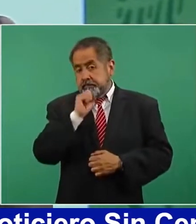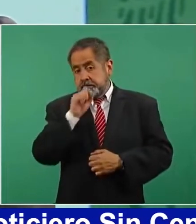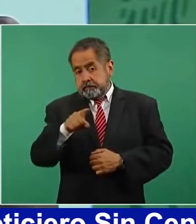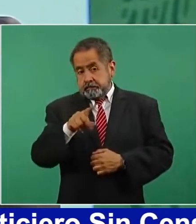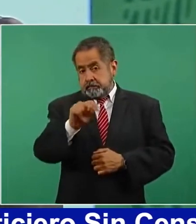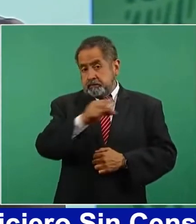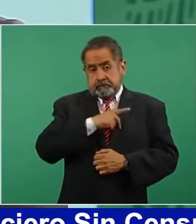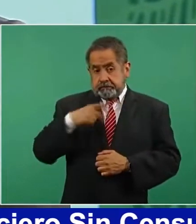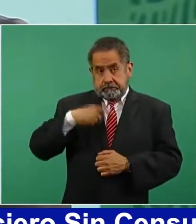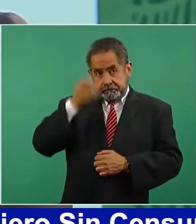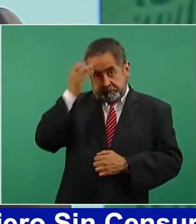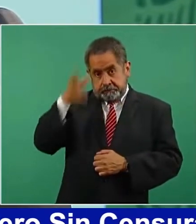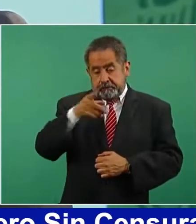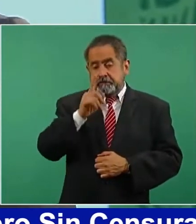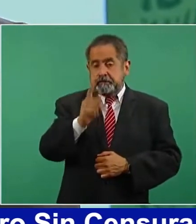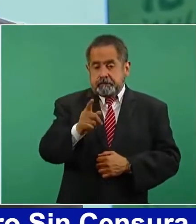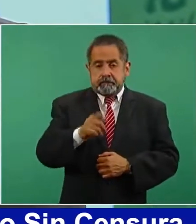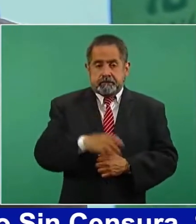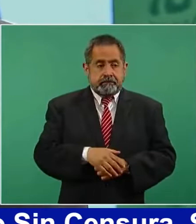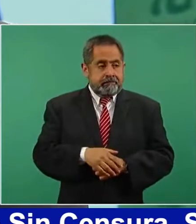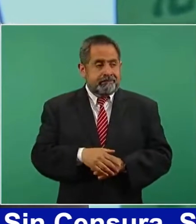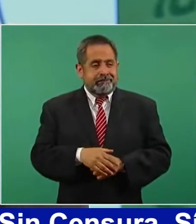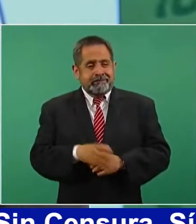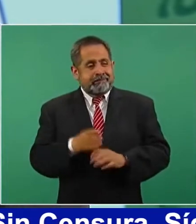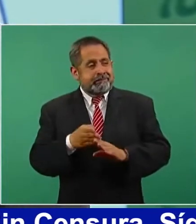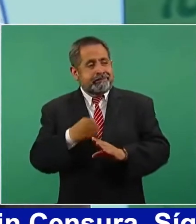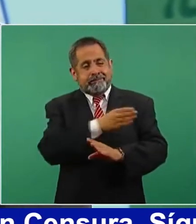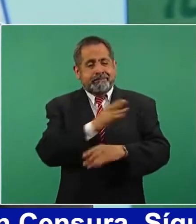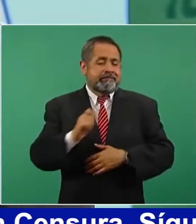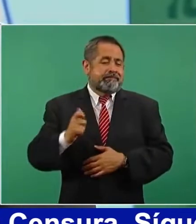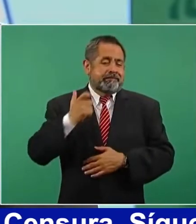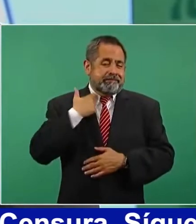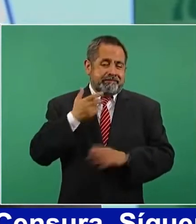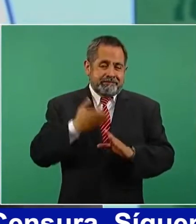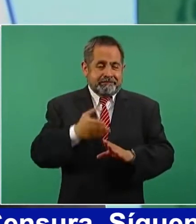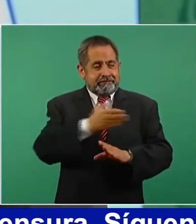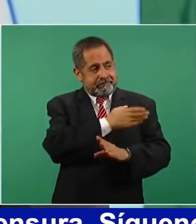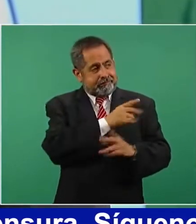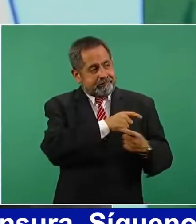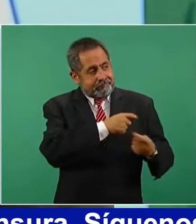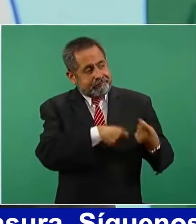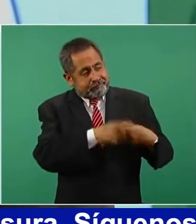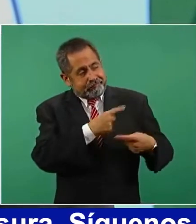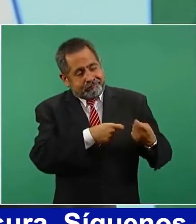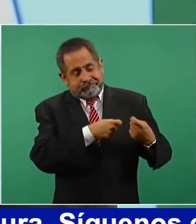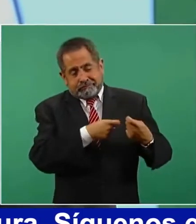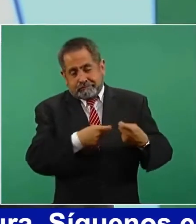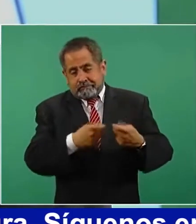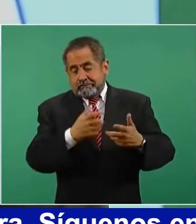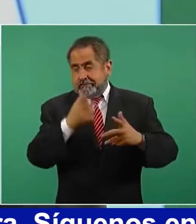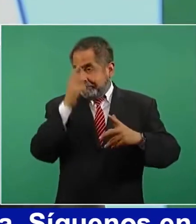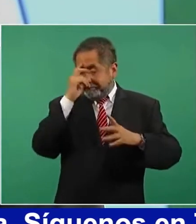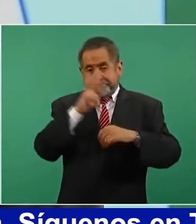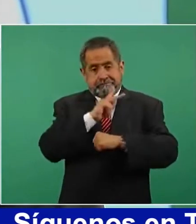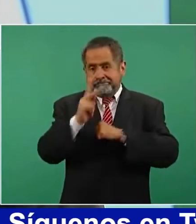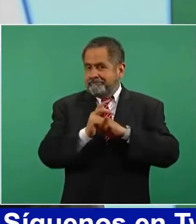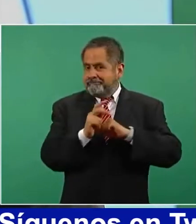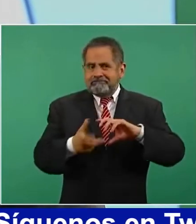que heredamos un país